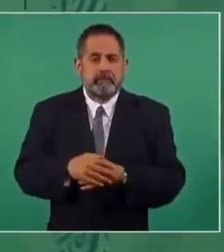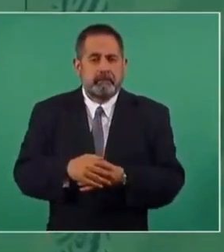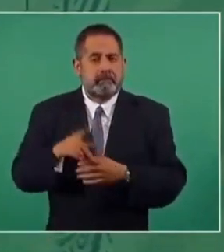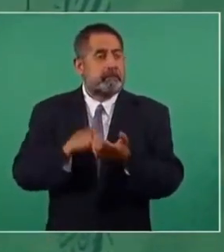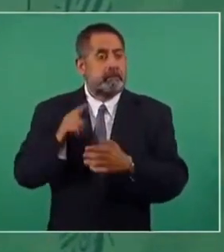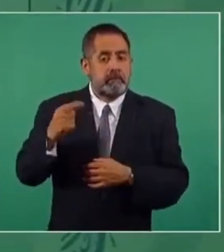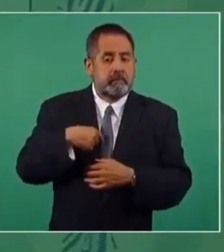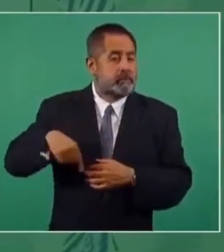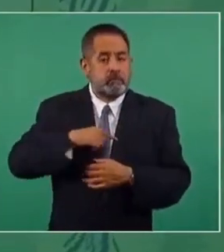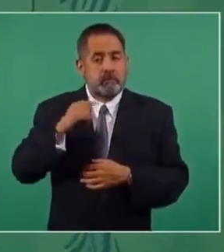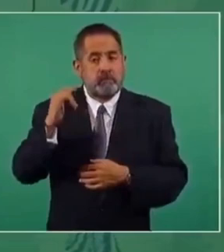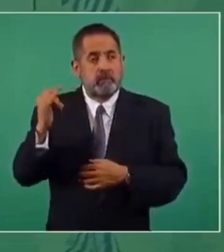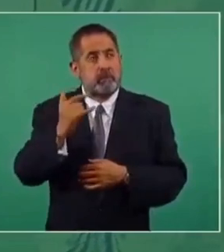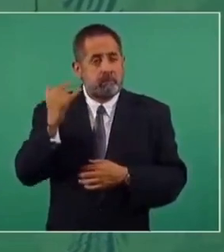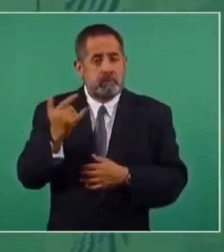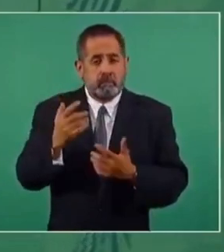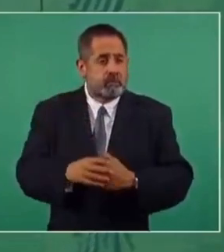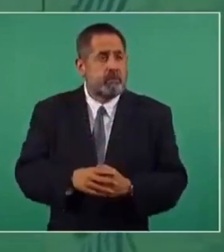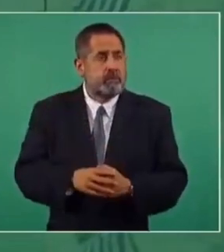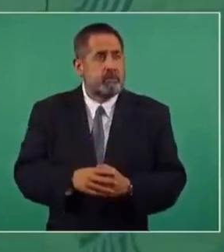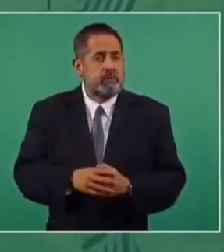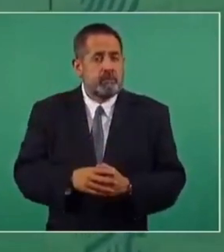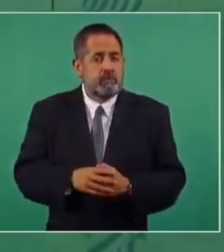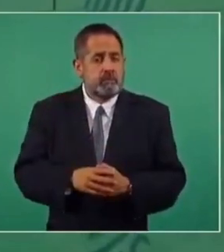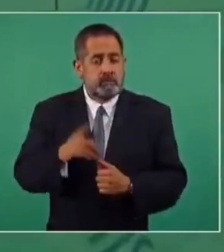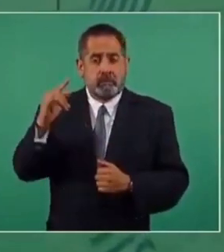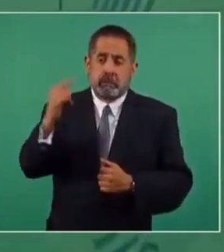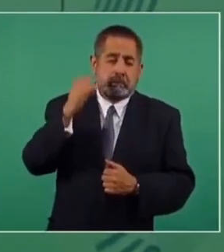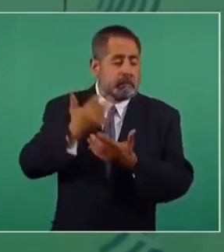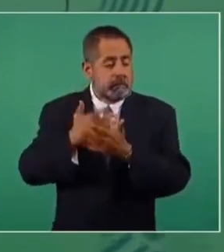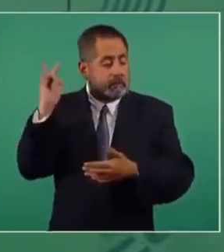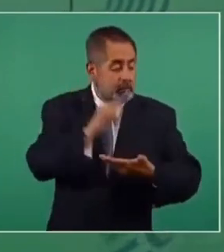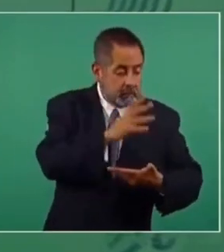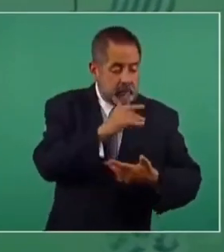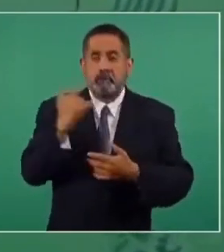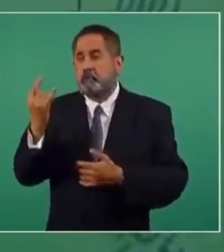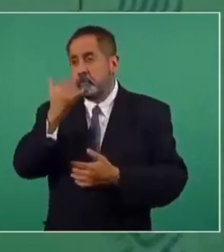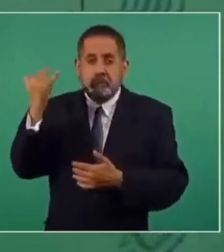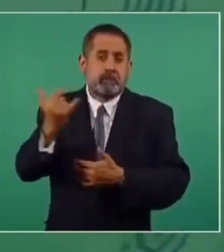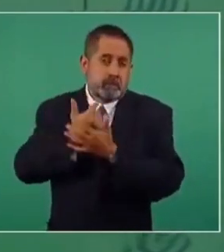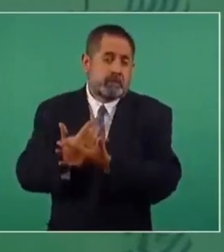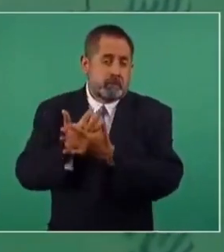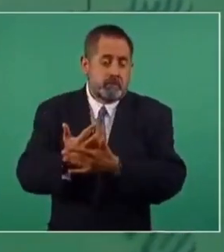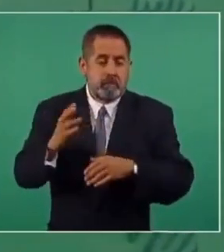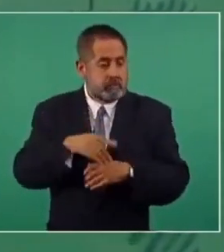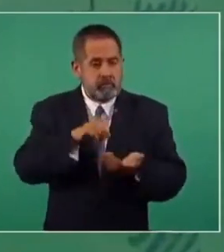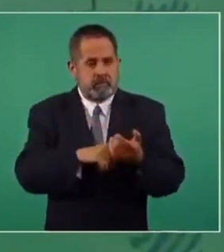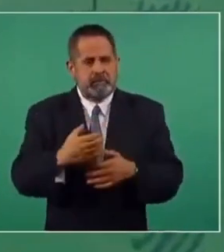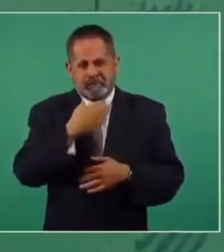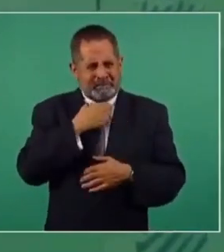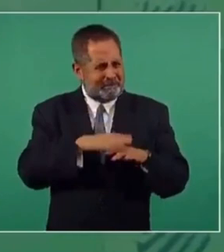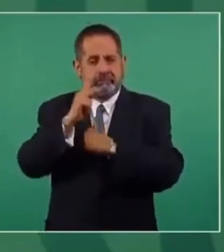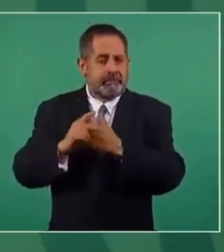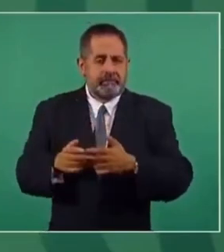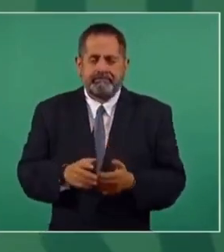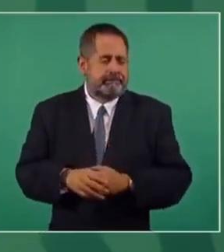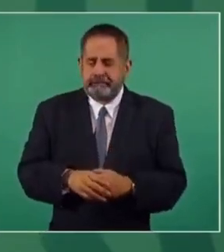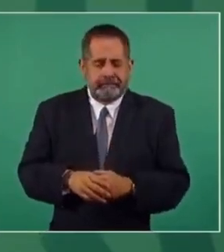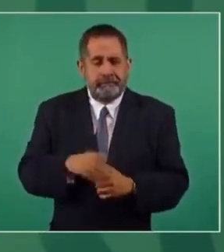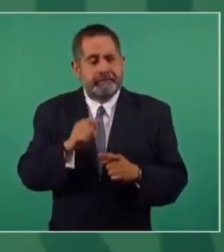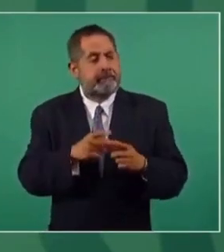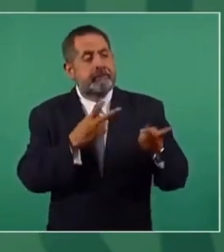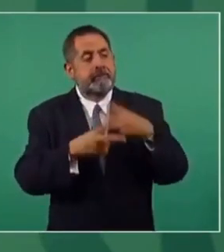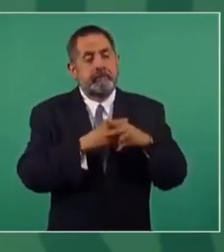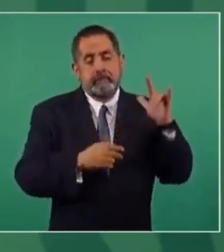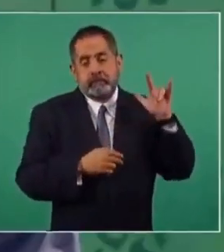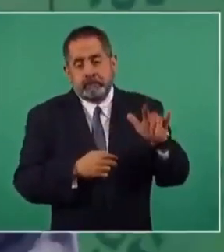estuvieron en el aire, dando vueltas, que estaba saturado el aeropuerto, me llamó la atención. Era que llegaban